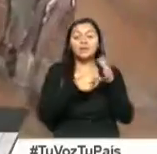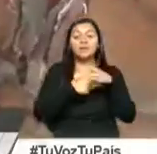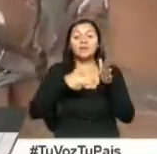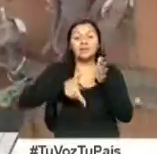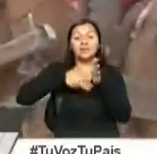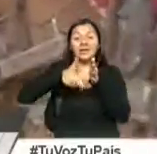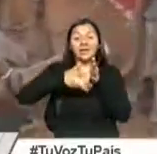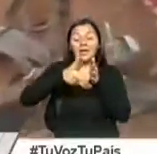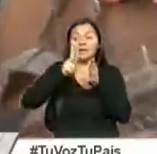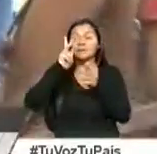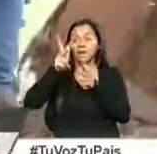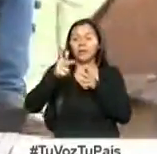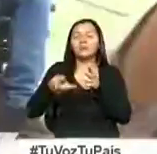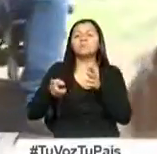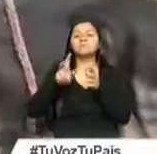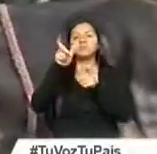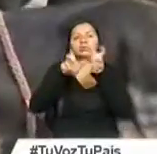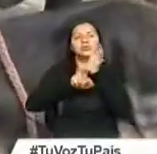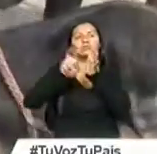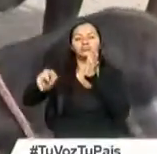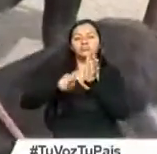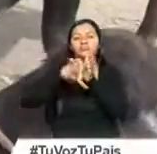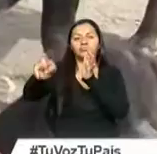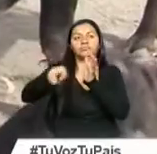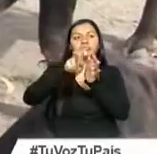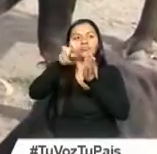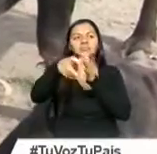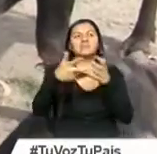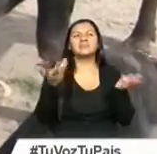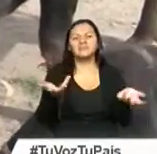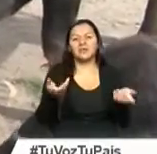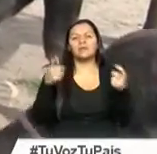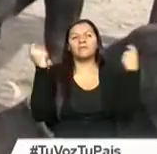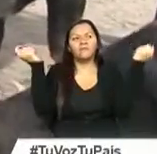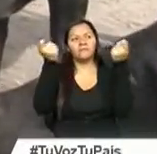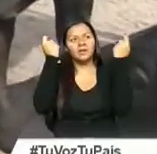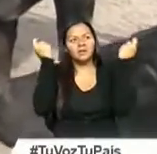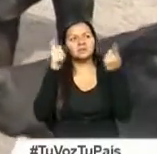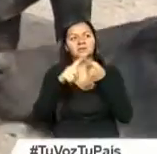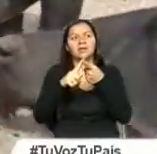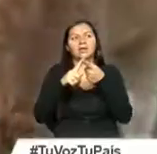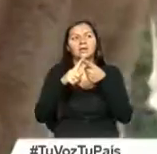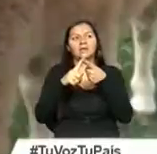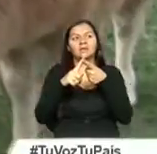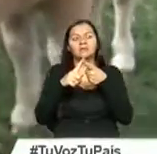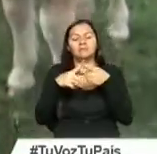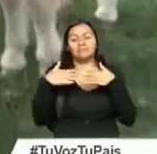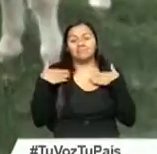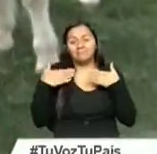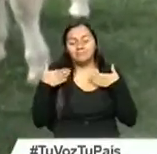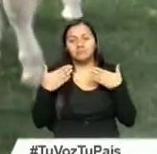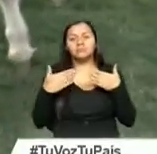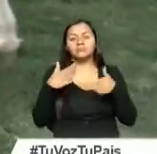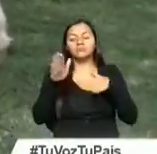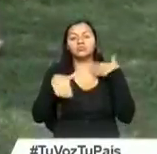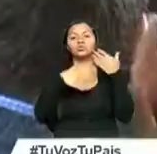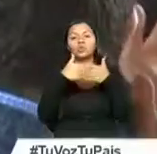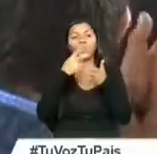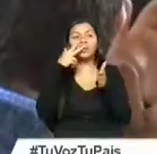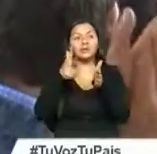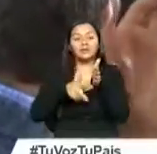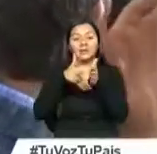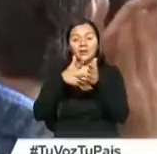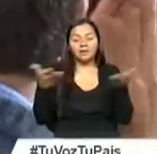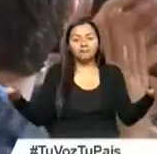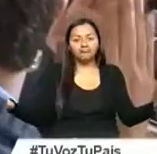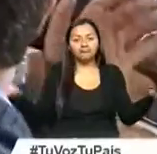vuelve a vivir. Se llena de fiesta, de algarabía, desde cuando llega el tren y les